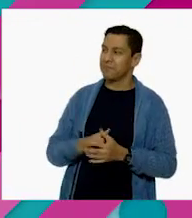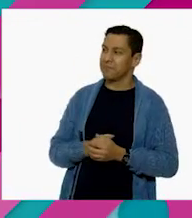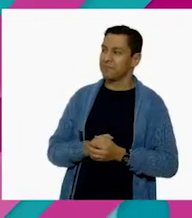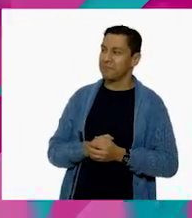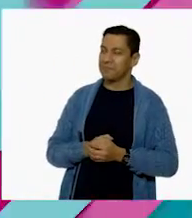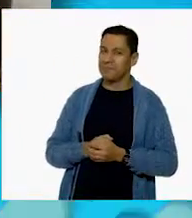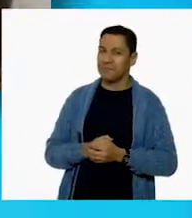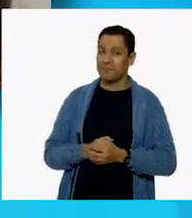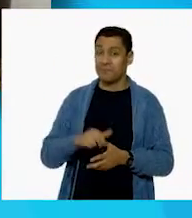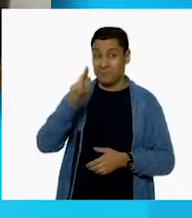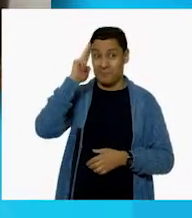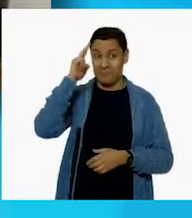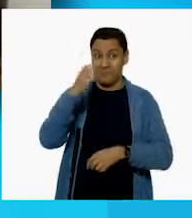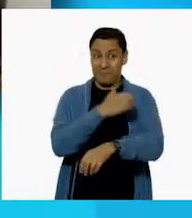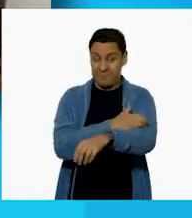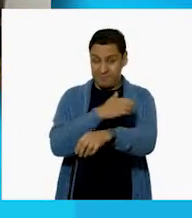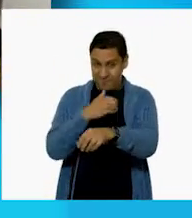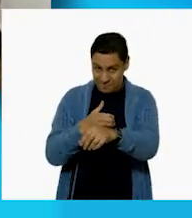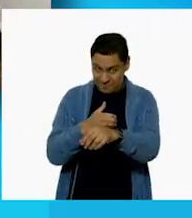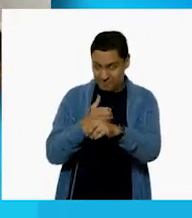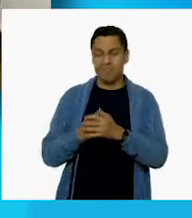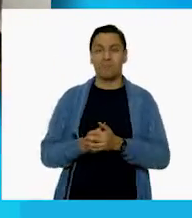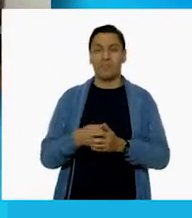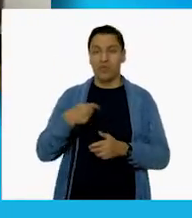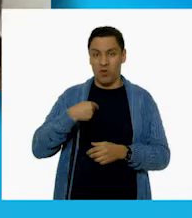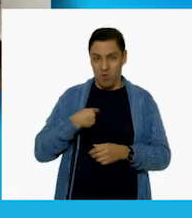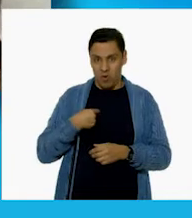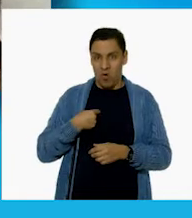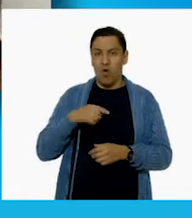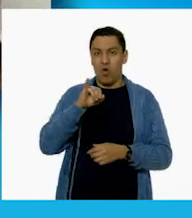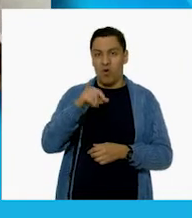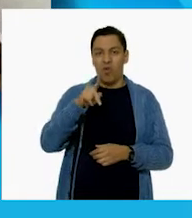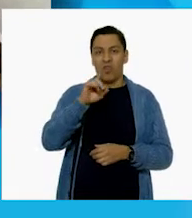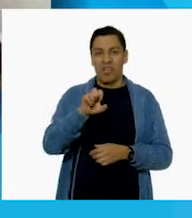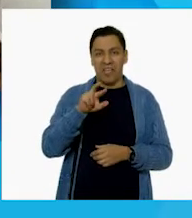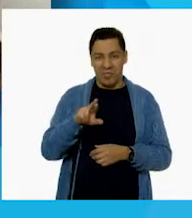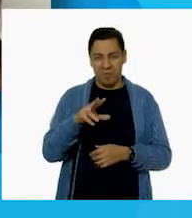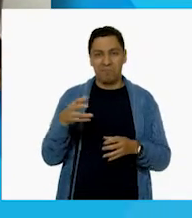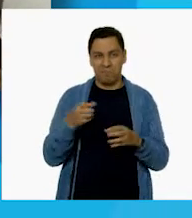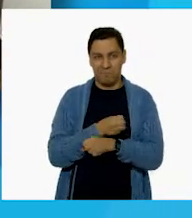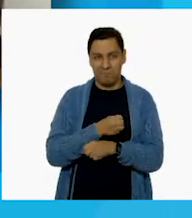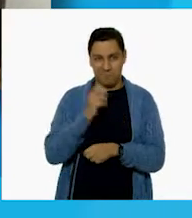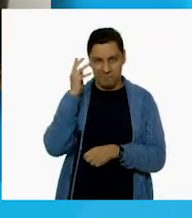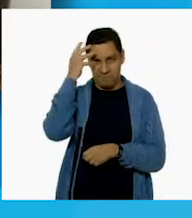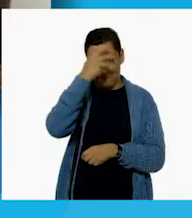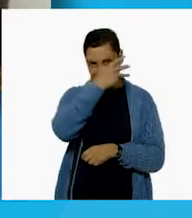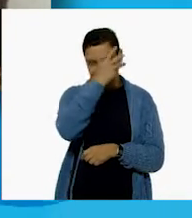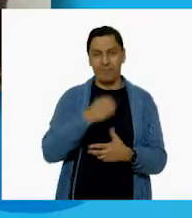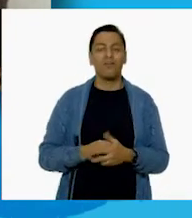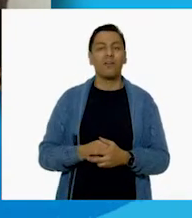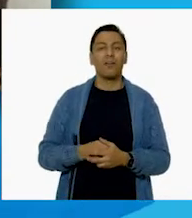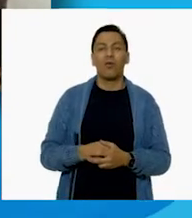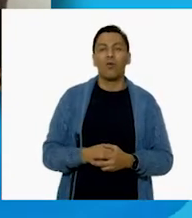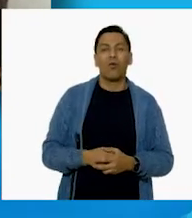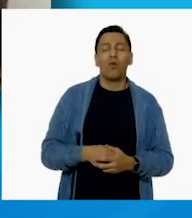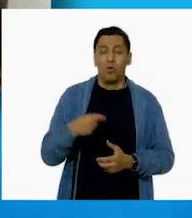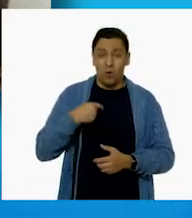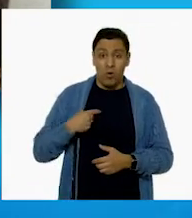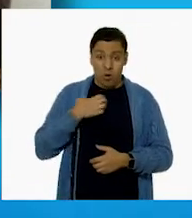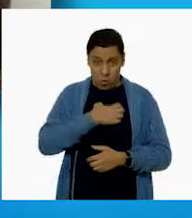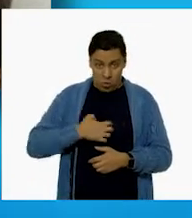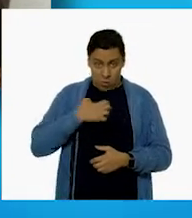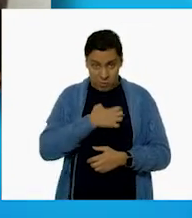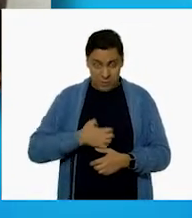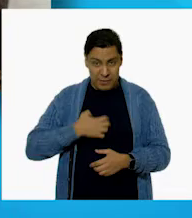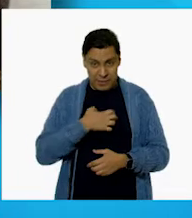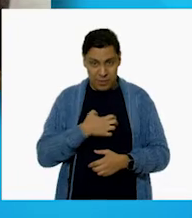Hola, compañeras y compañeros. Mi nombre es Iker Lamaz y hoy estoy muy contenta porque voy a entrevistar a